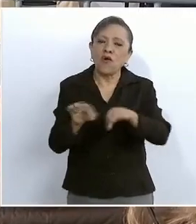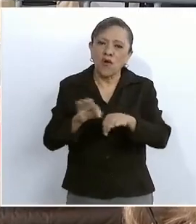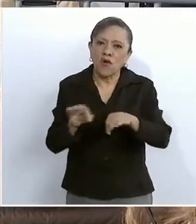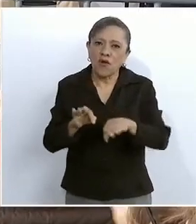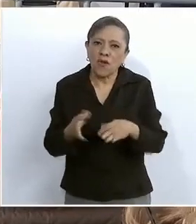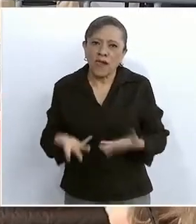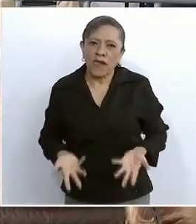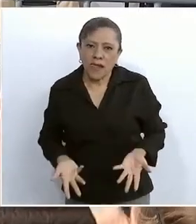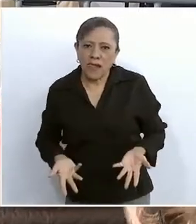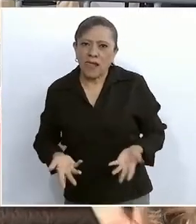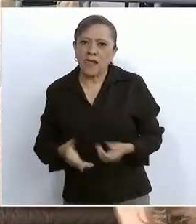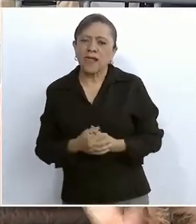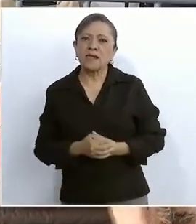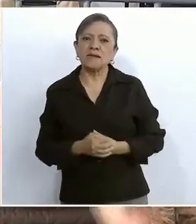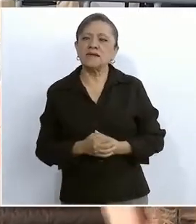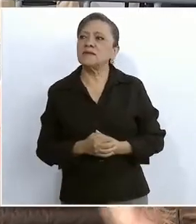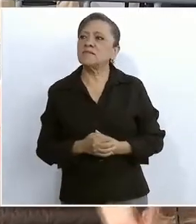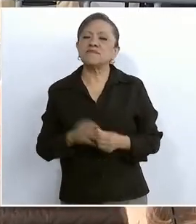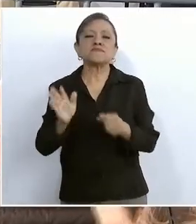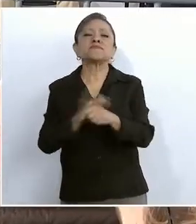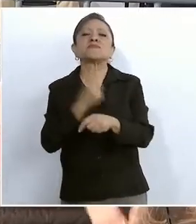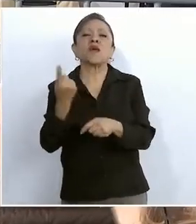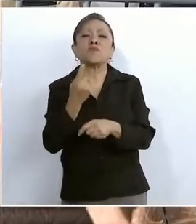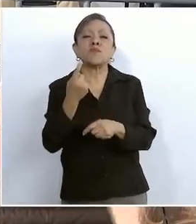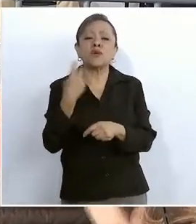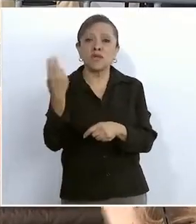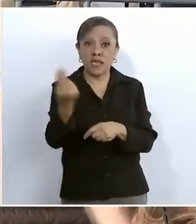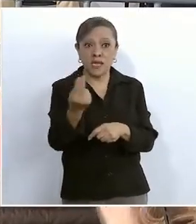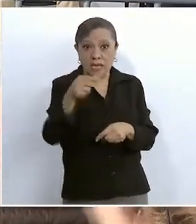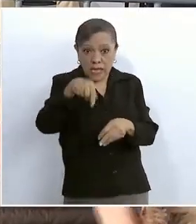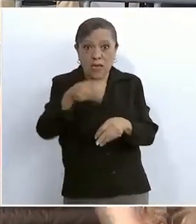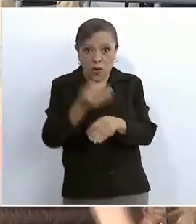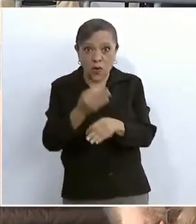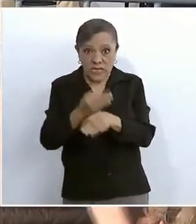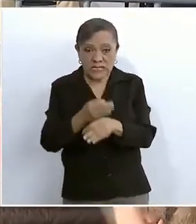Ya saben, ustedes, ahorita todavía están pintando,